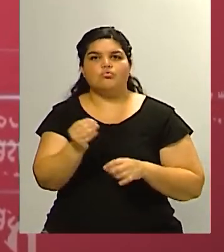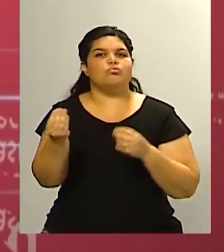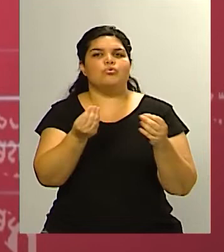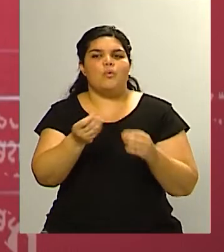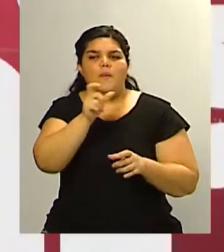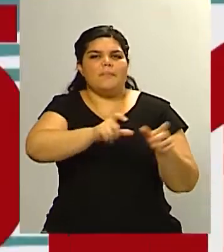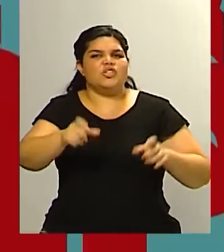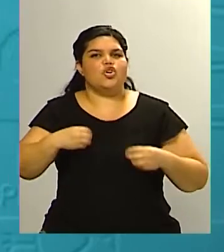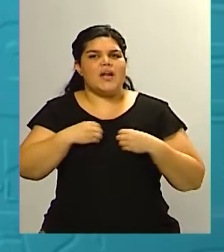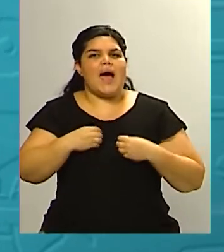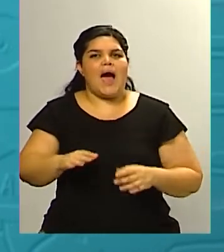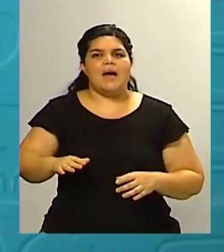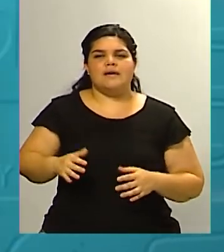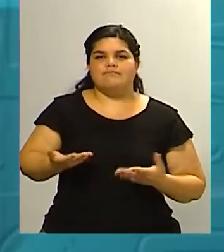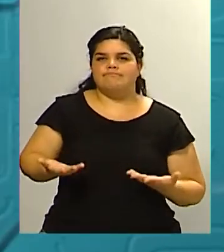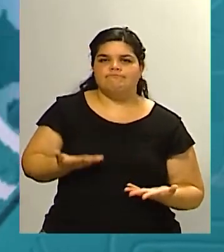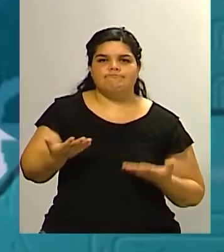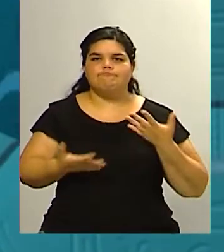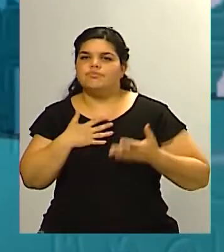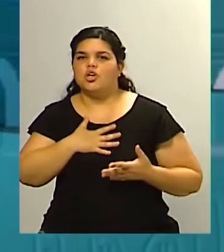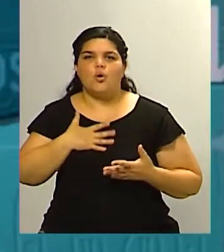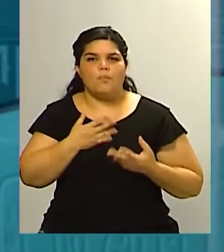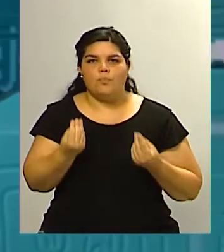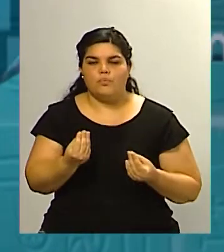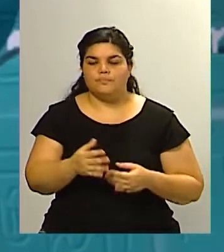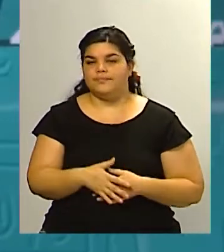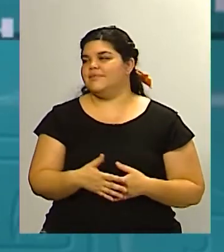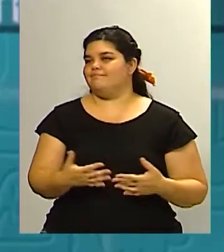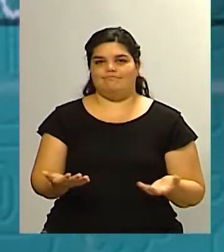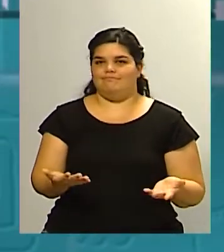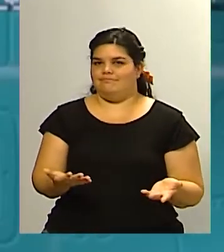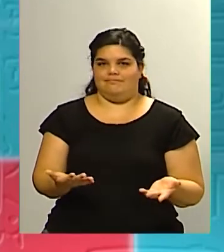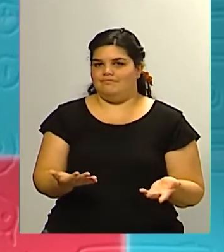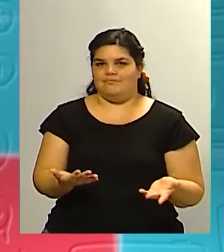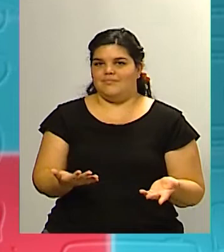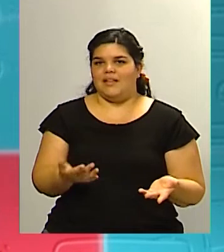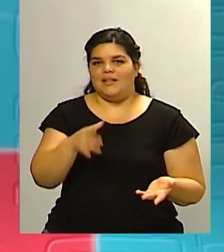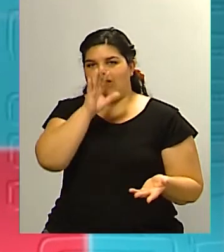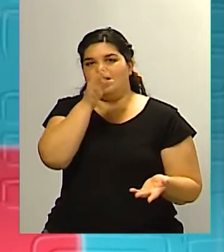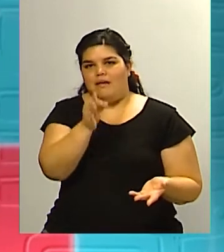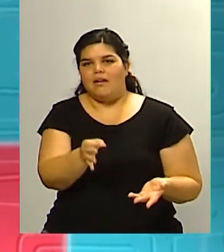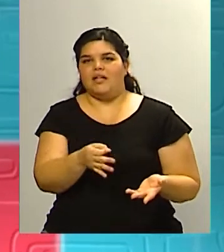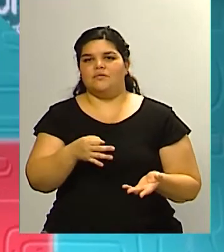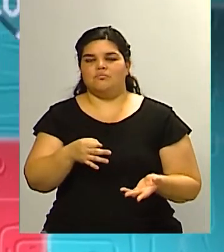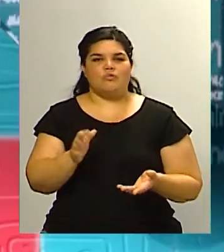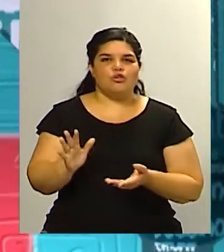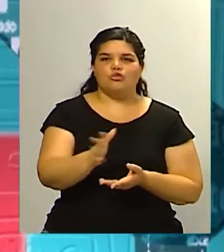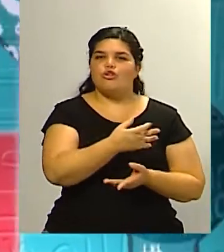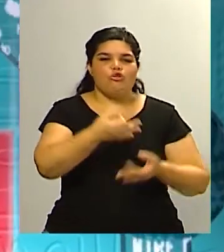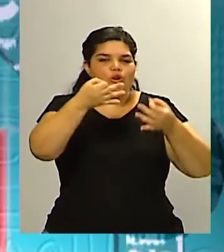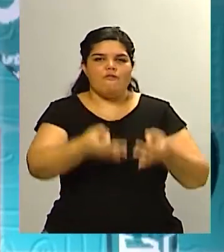no bueno no hay que ver en un contexto de bienestar económico vos sabes muy bien digo todos estamos